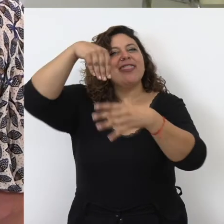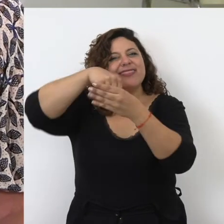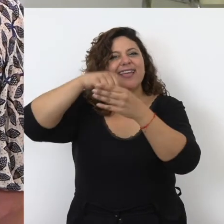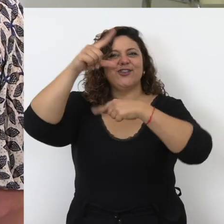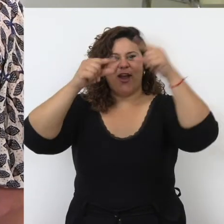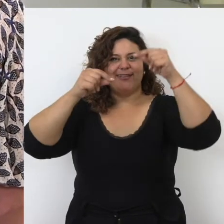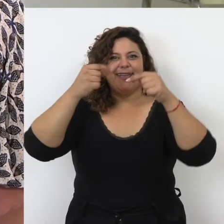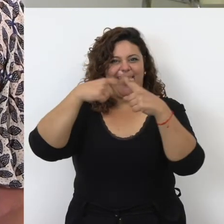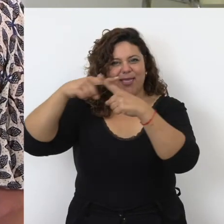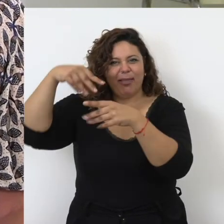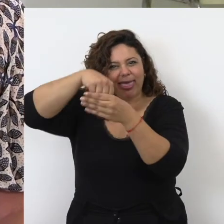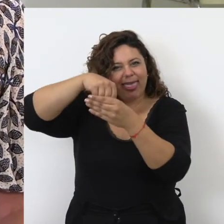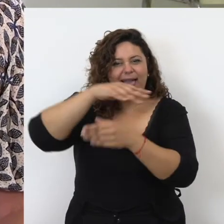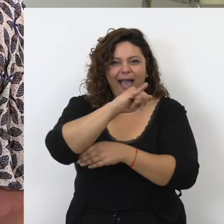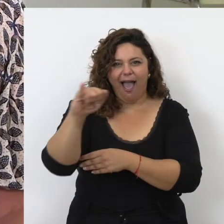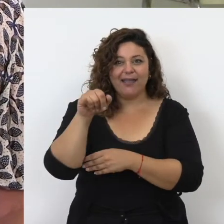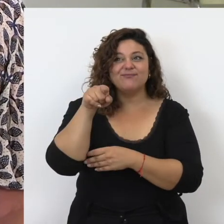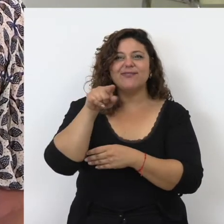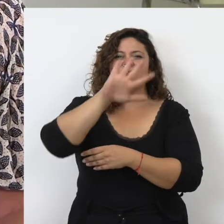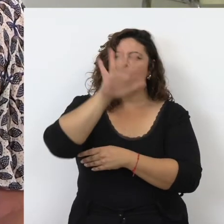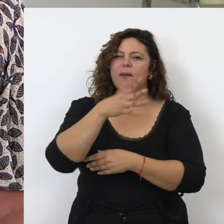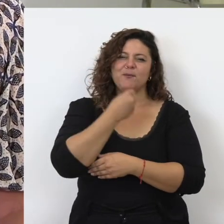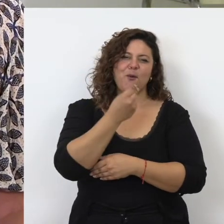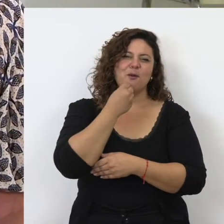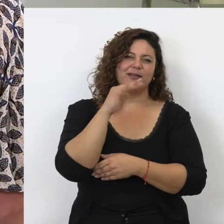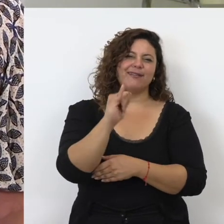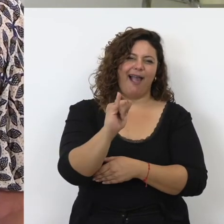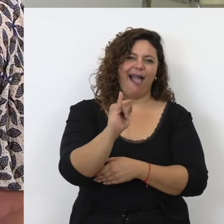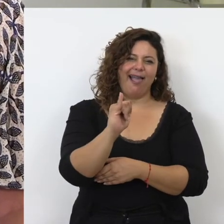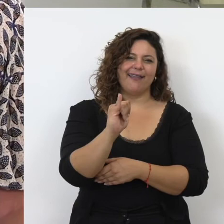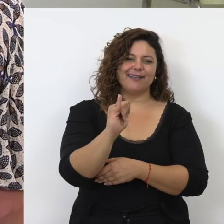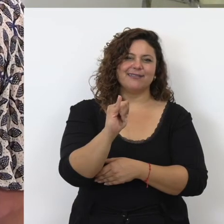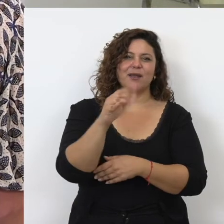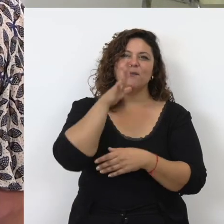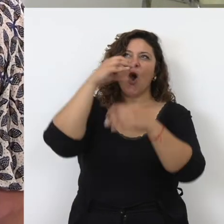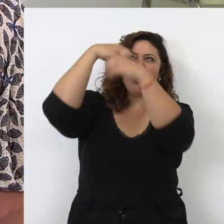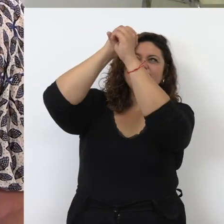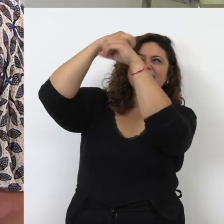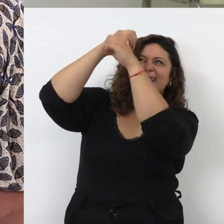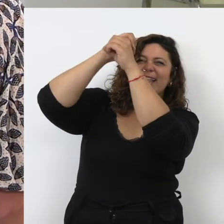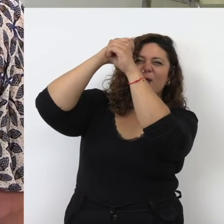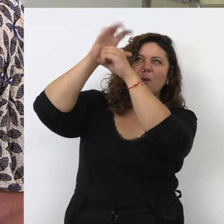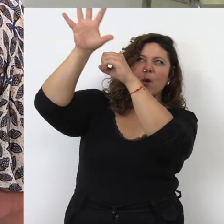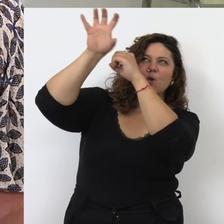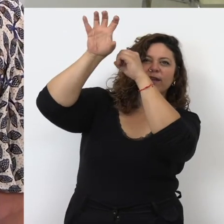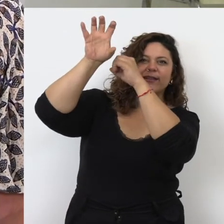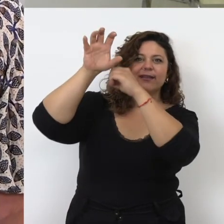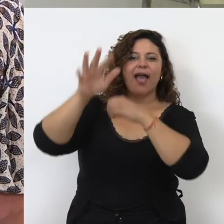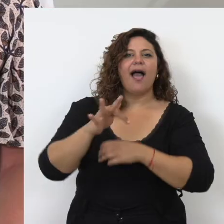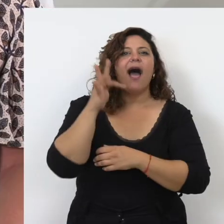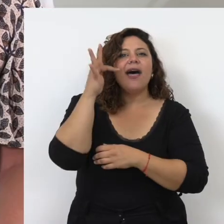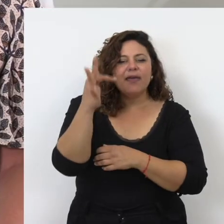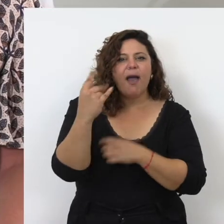de esta fase tenemos unas imágenes muy bonitas que está obteniendo el telescopio espacial James Webb